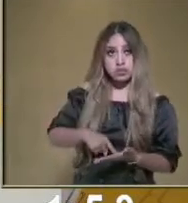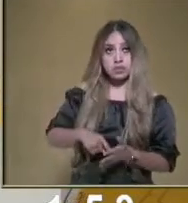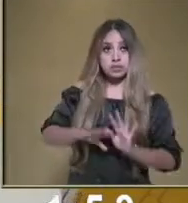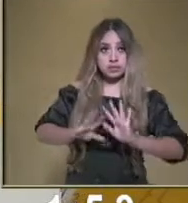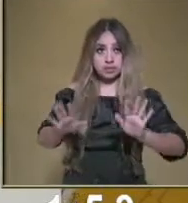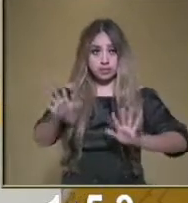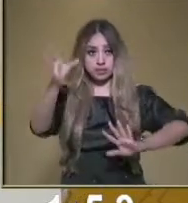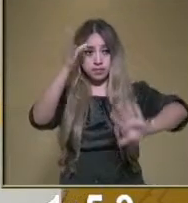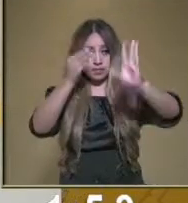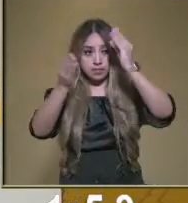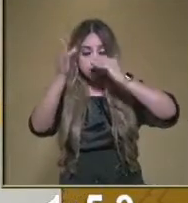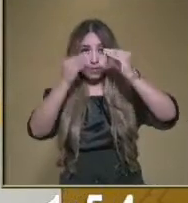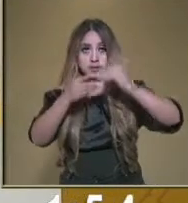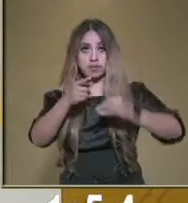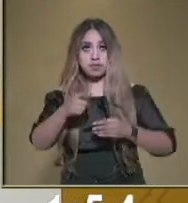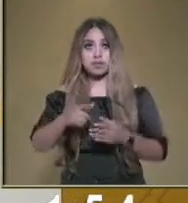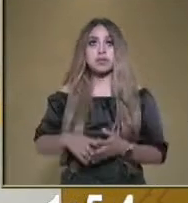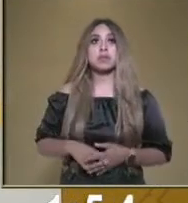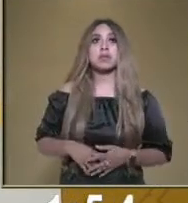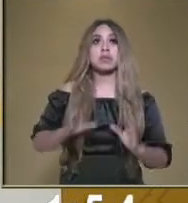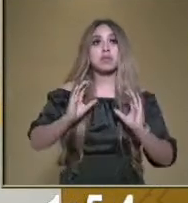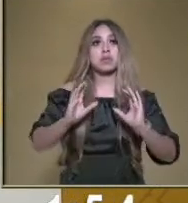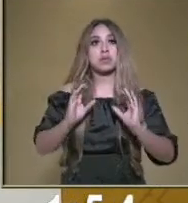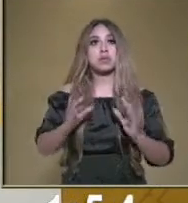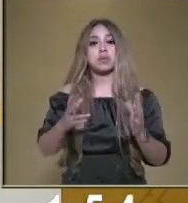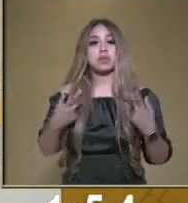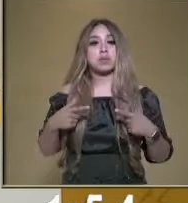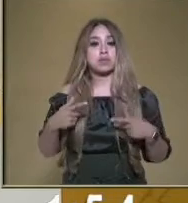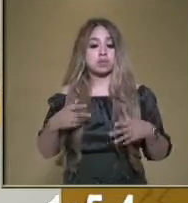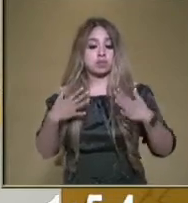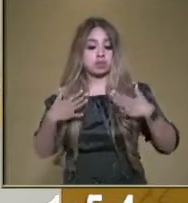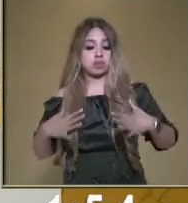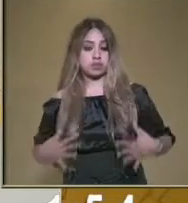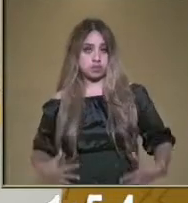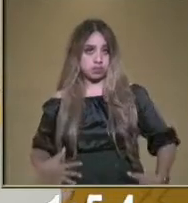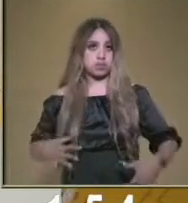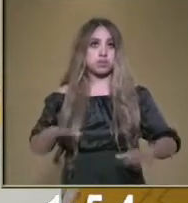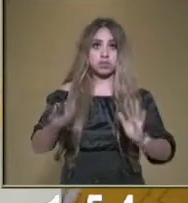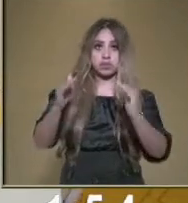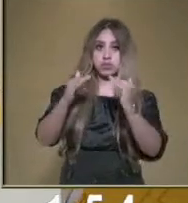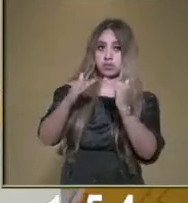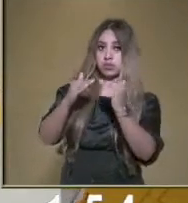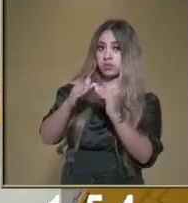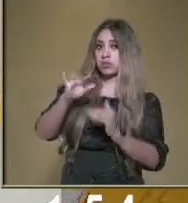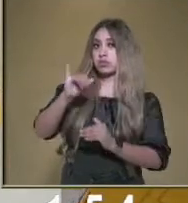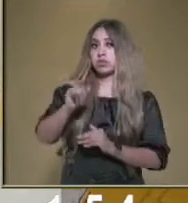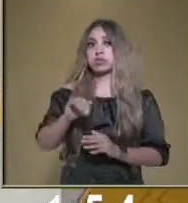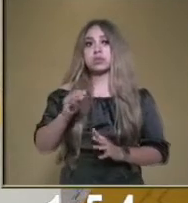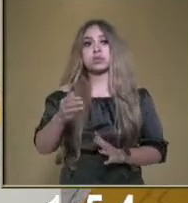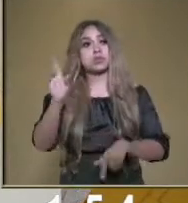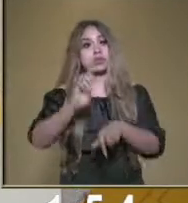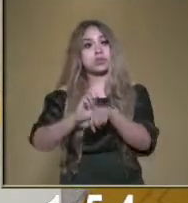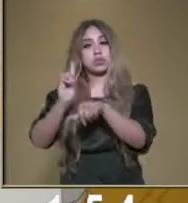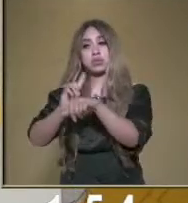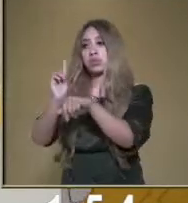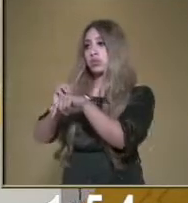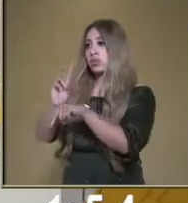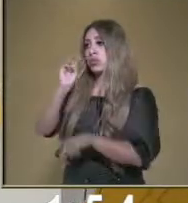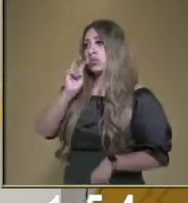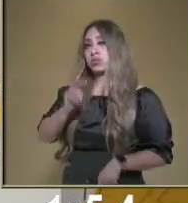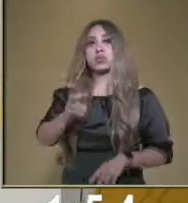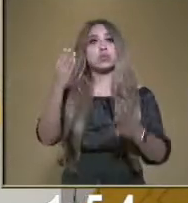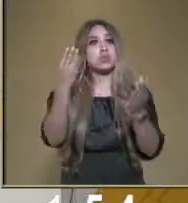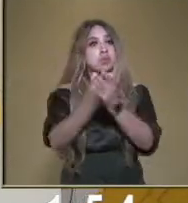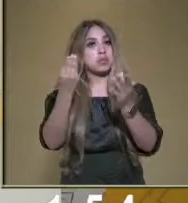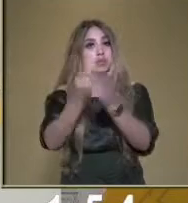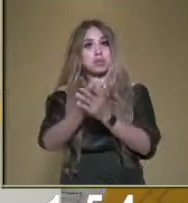sobre la higiene en casa? Yo creo que sí, porque hicimos mucho hincapié y todos los días lo vemos en clase. Y yo